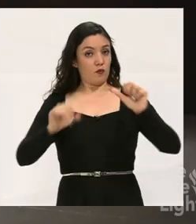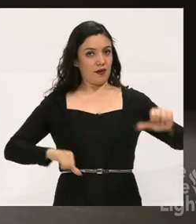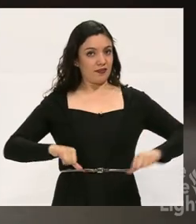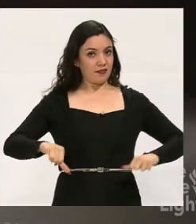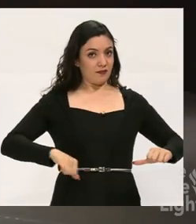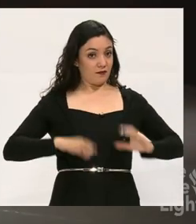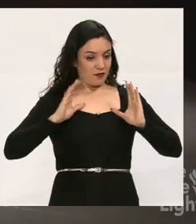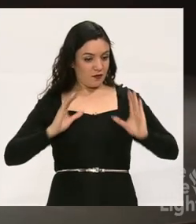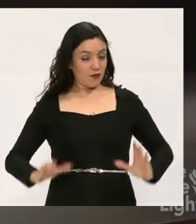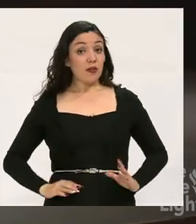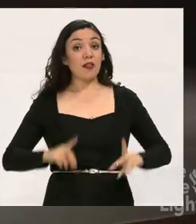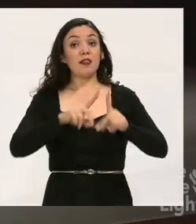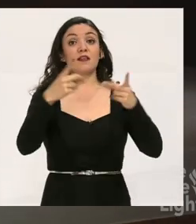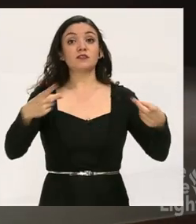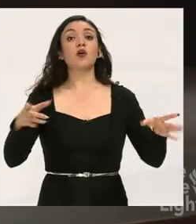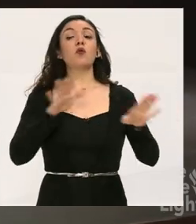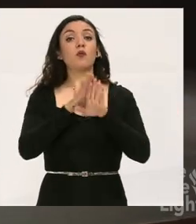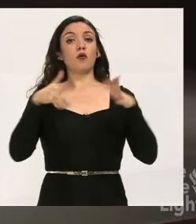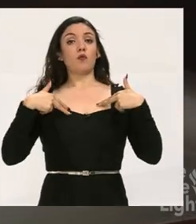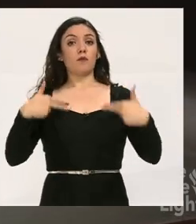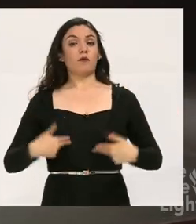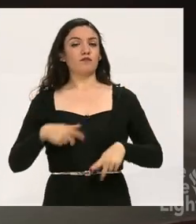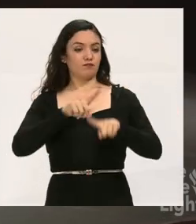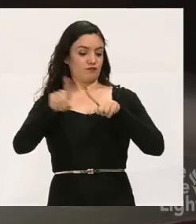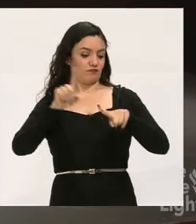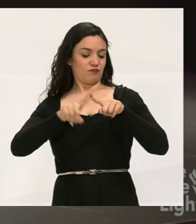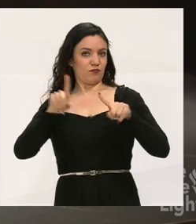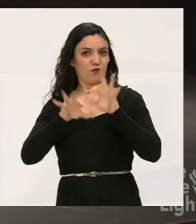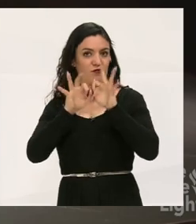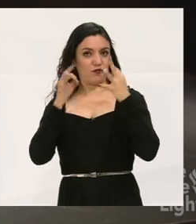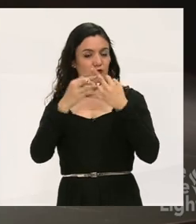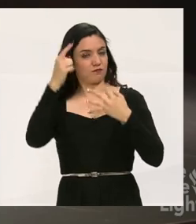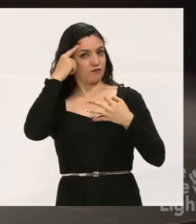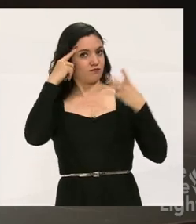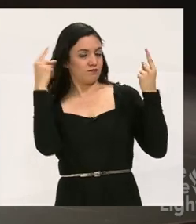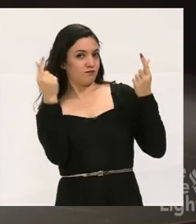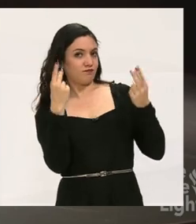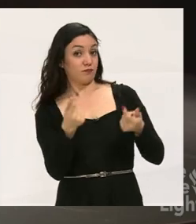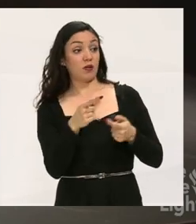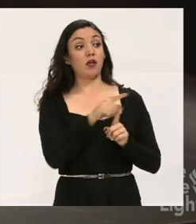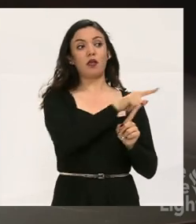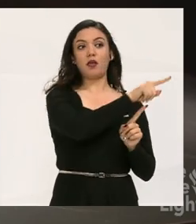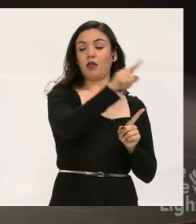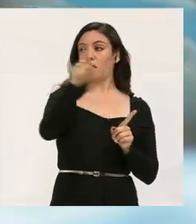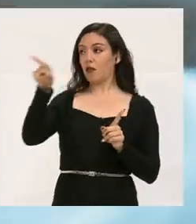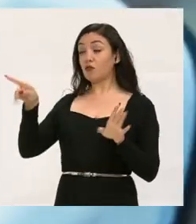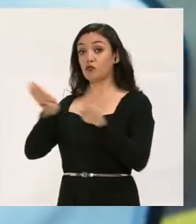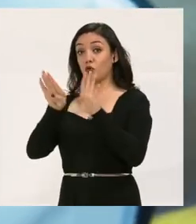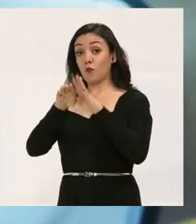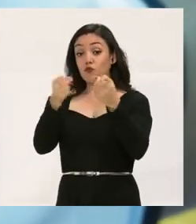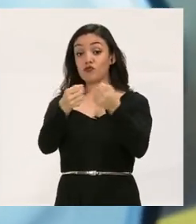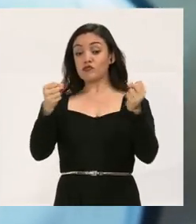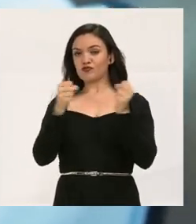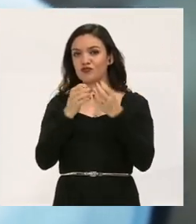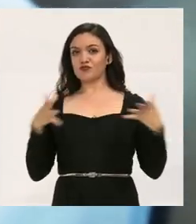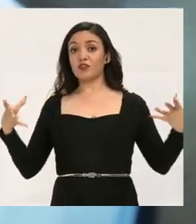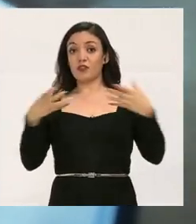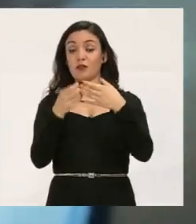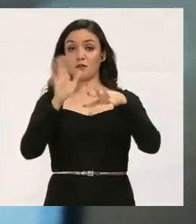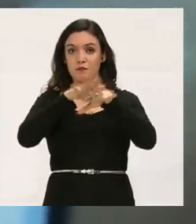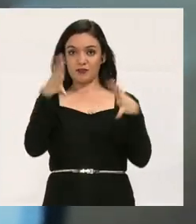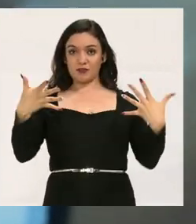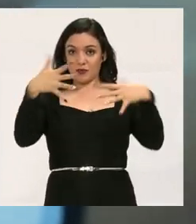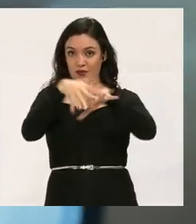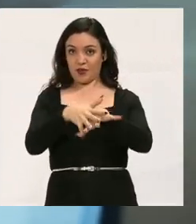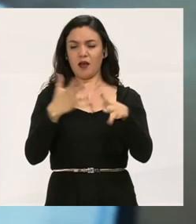practicar un deporte o actividad física, desarrollan en el ser humano múltiples destrezas mentales. Ellos, como parte de